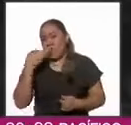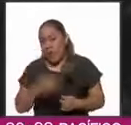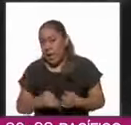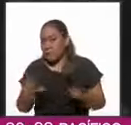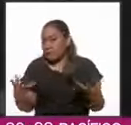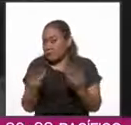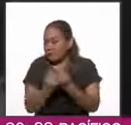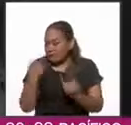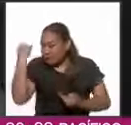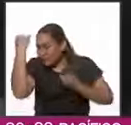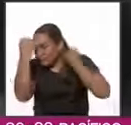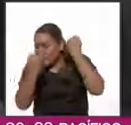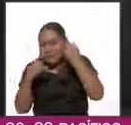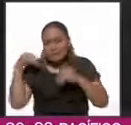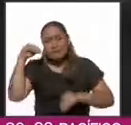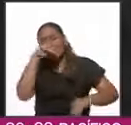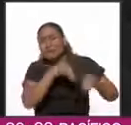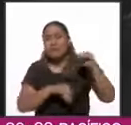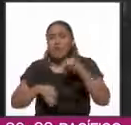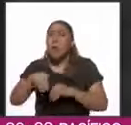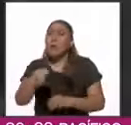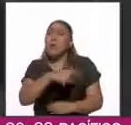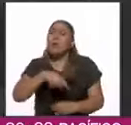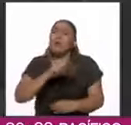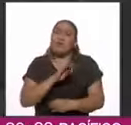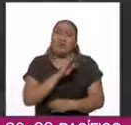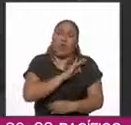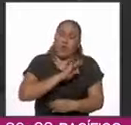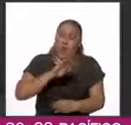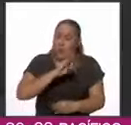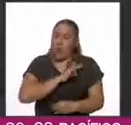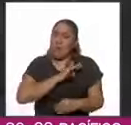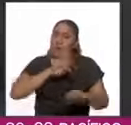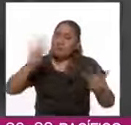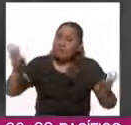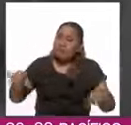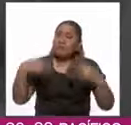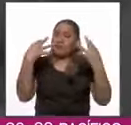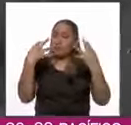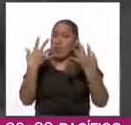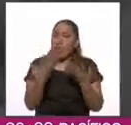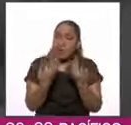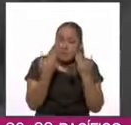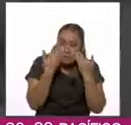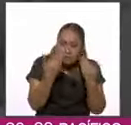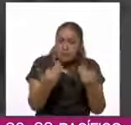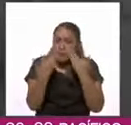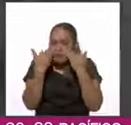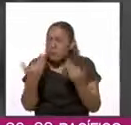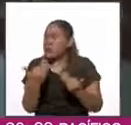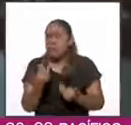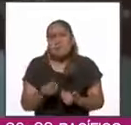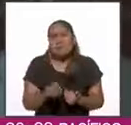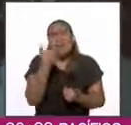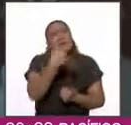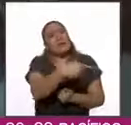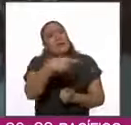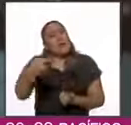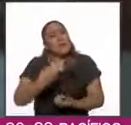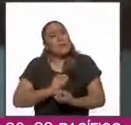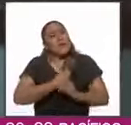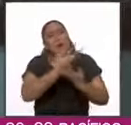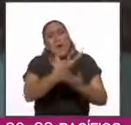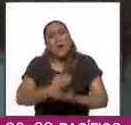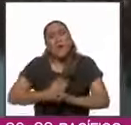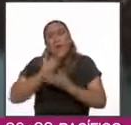creatividad e ingenio que tuvo la capacidad de hacerse oír y ver con formas inéditas de expresión que le